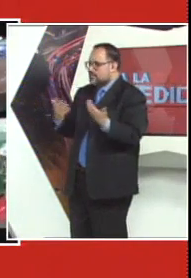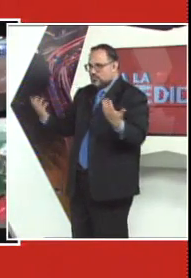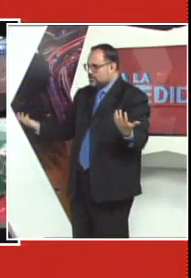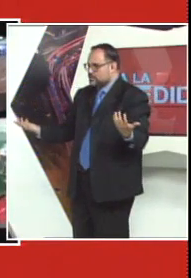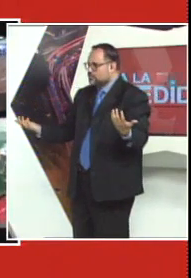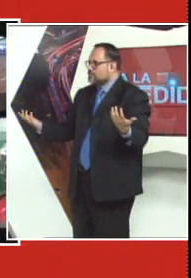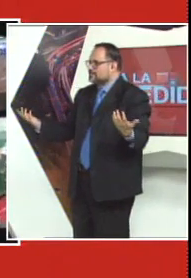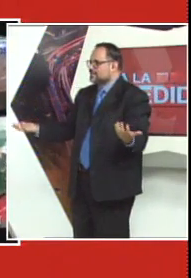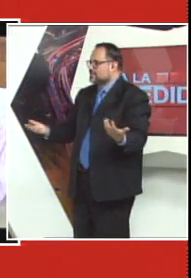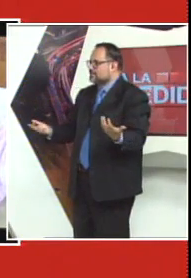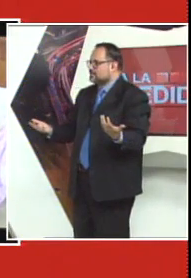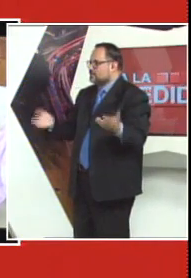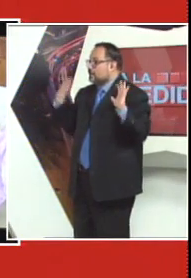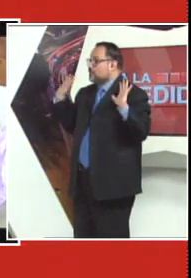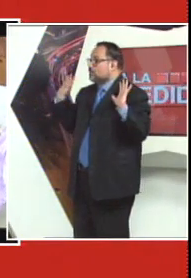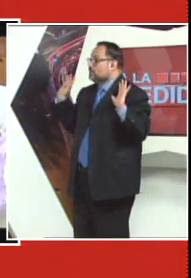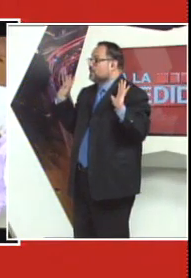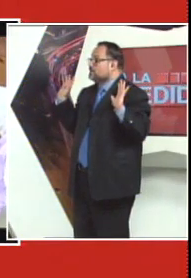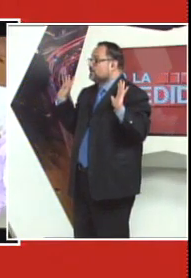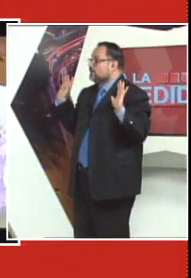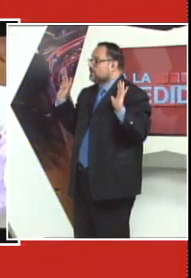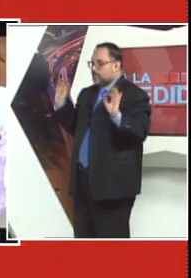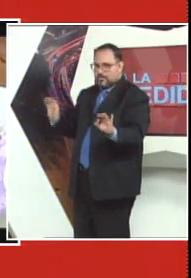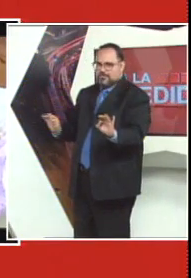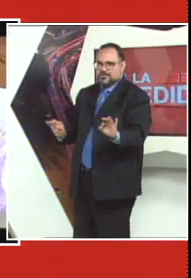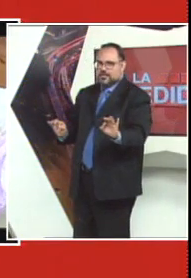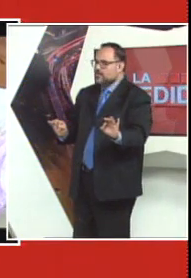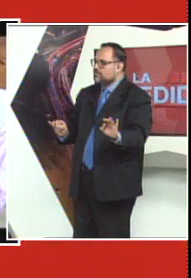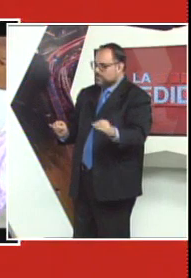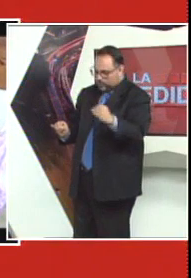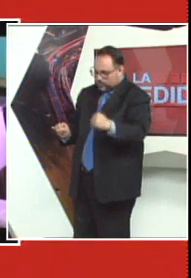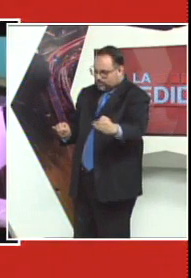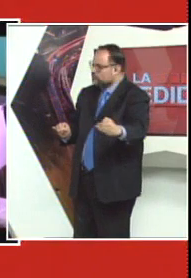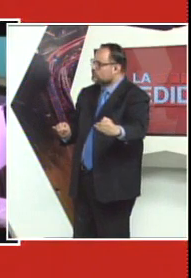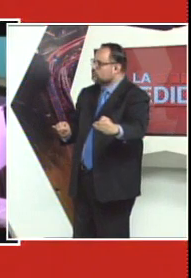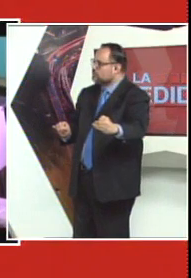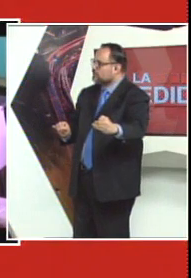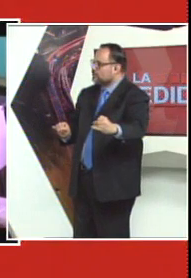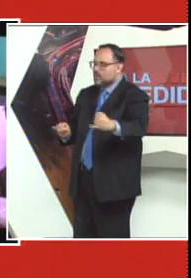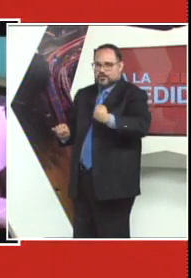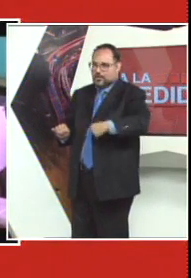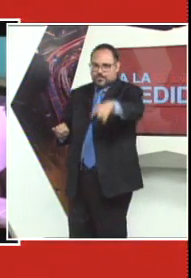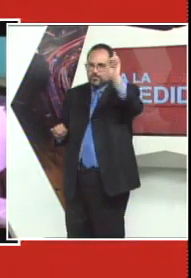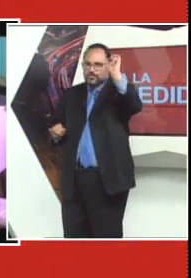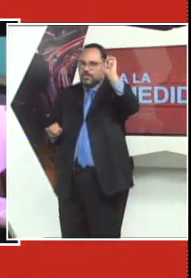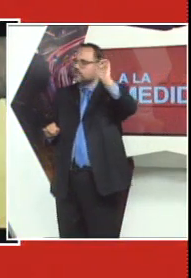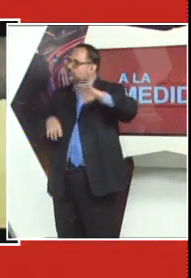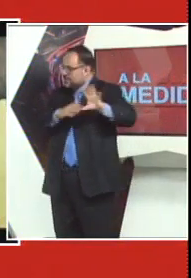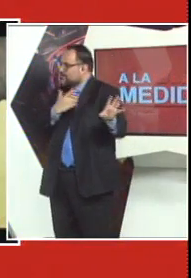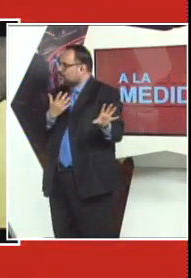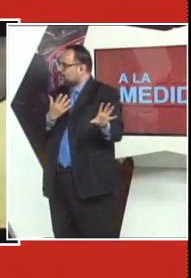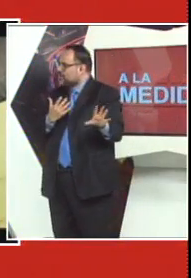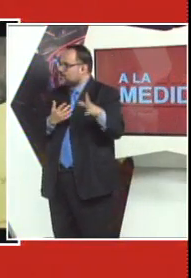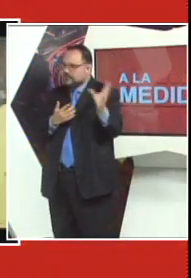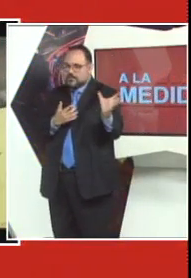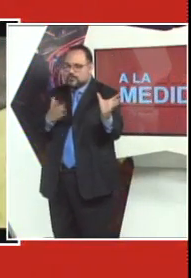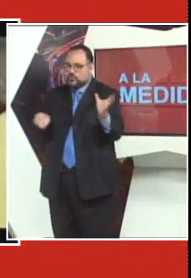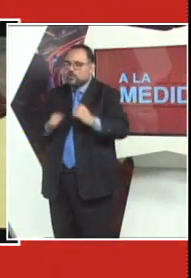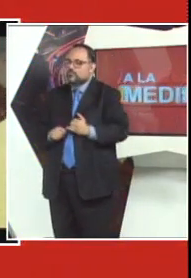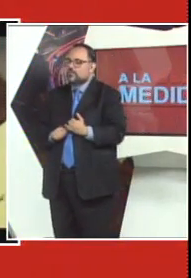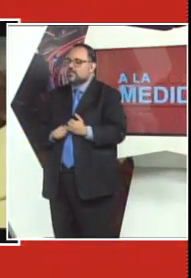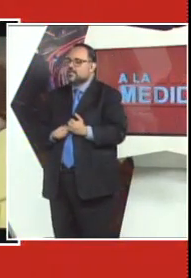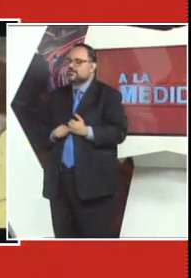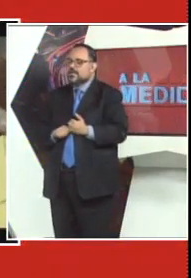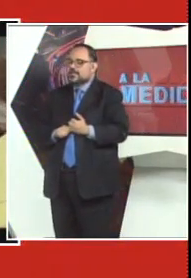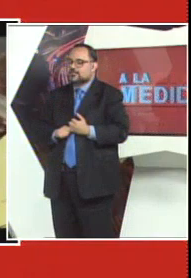día a día que en la educación se necesitan. La pregunta es, Andy, ¿qué va a pasar realmente? Por el momento está suspendido. ¿Terminamos el año de esta manera, ya sea